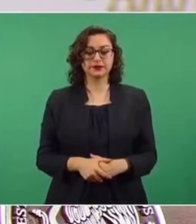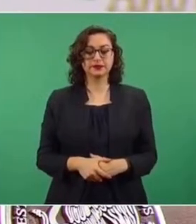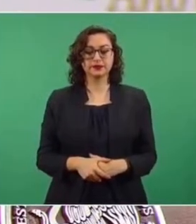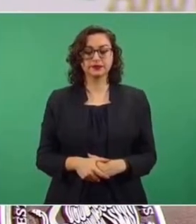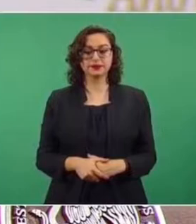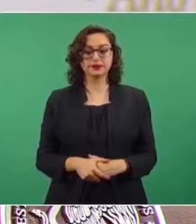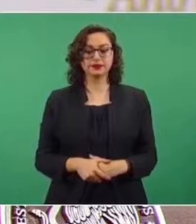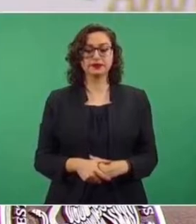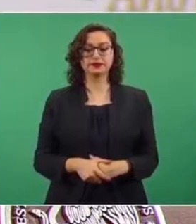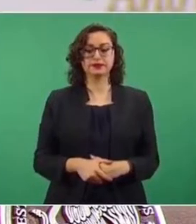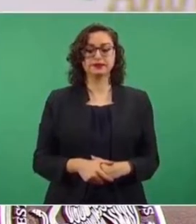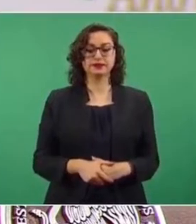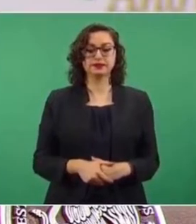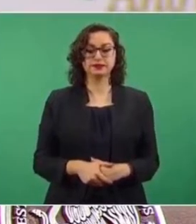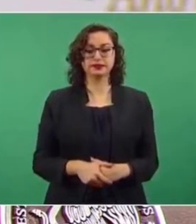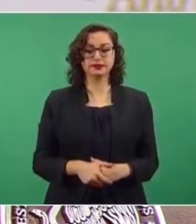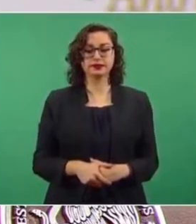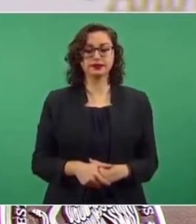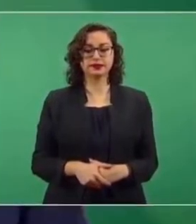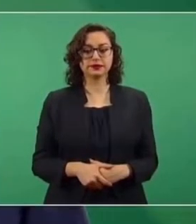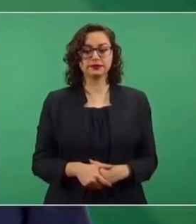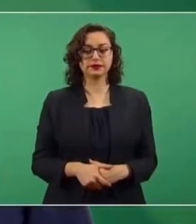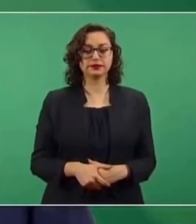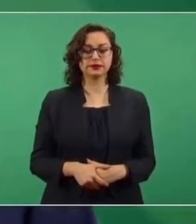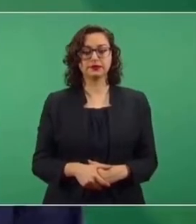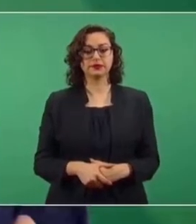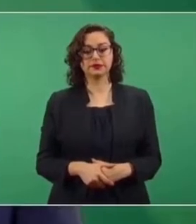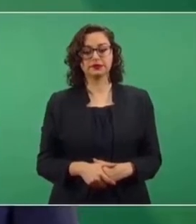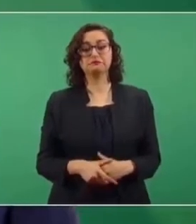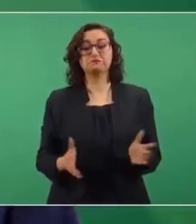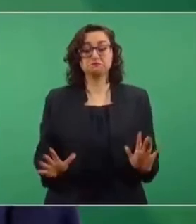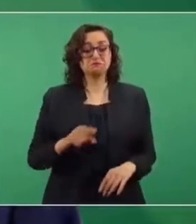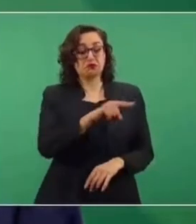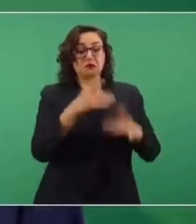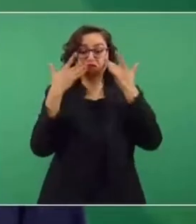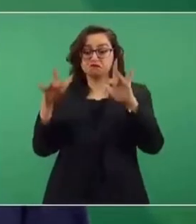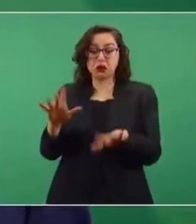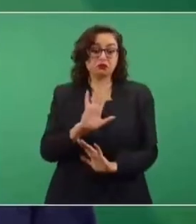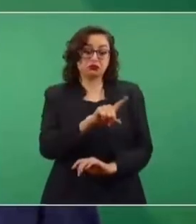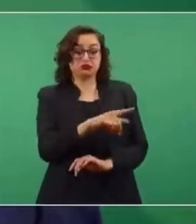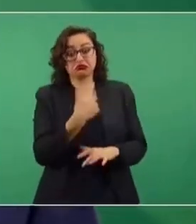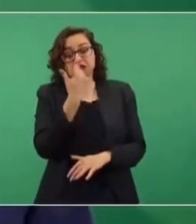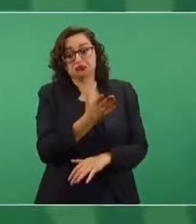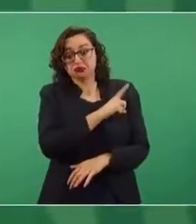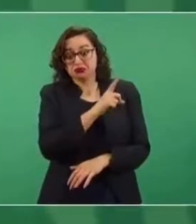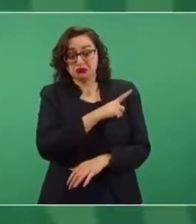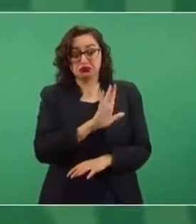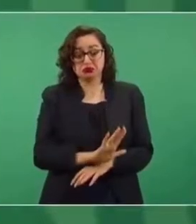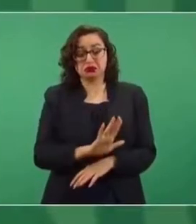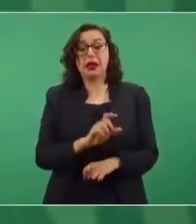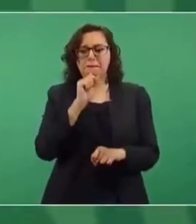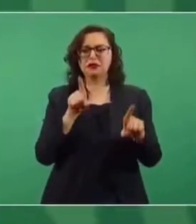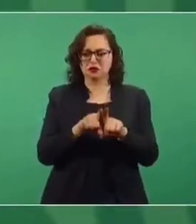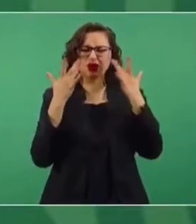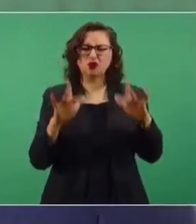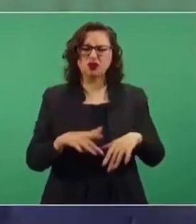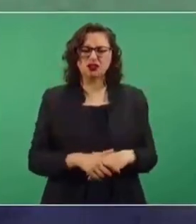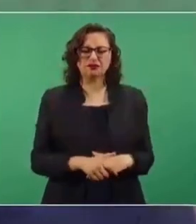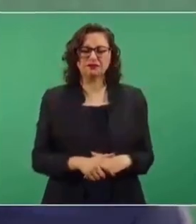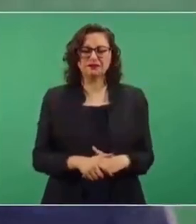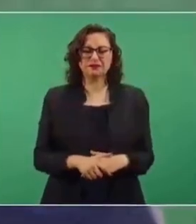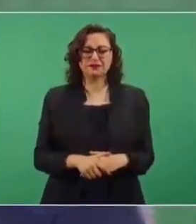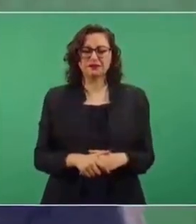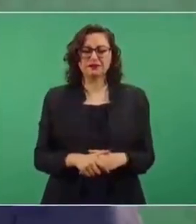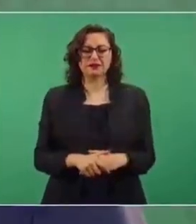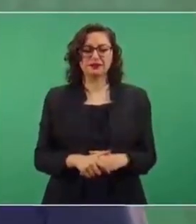Eso lo hace por voluntad propia y también por un exhorto que le hicimos, de que